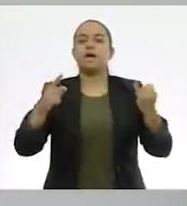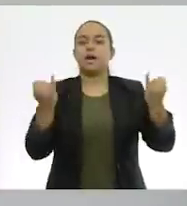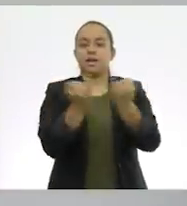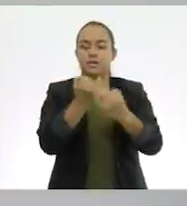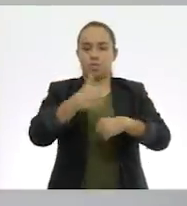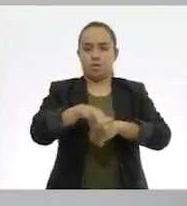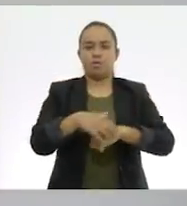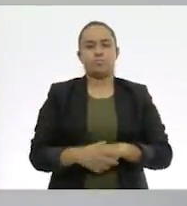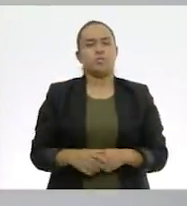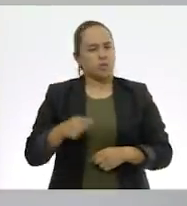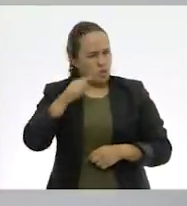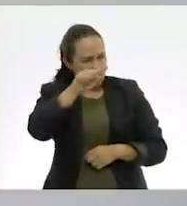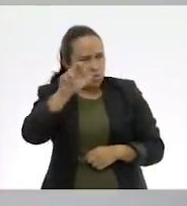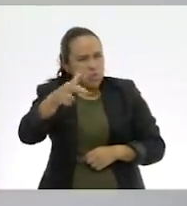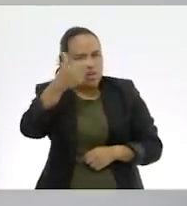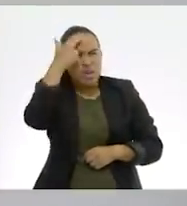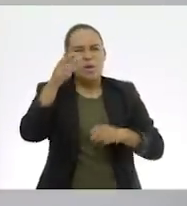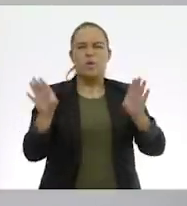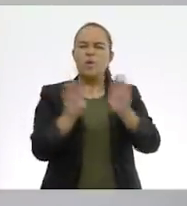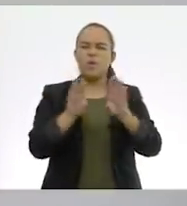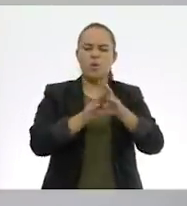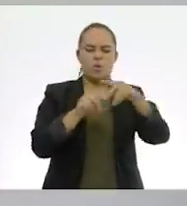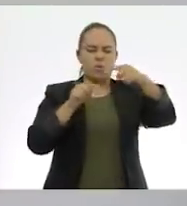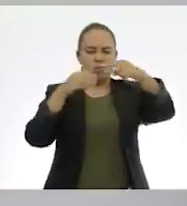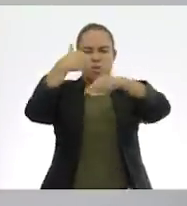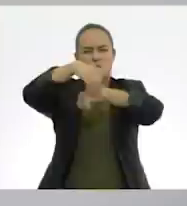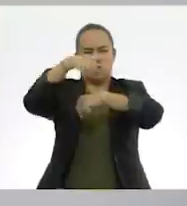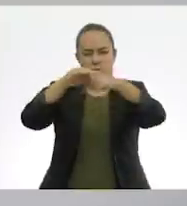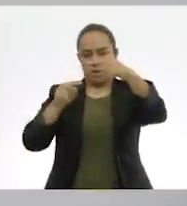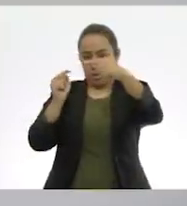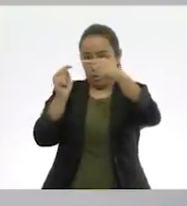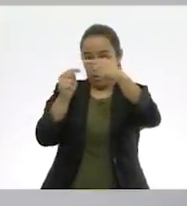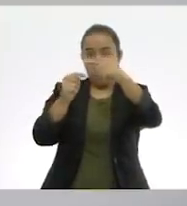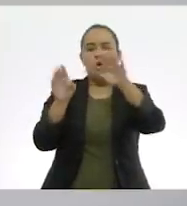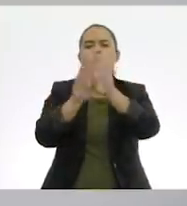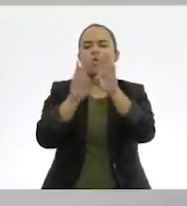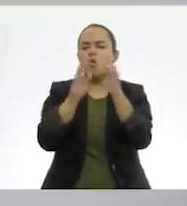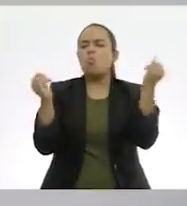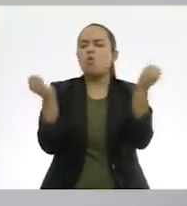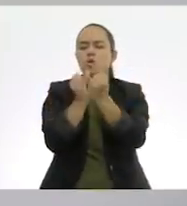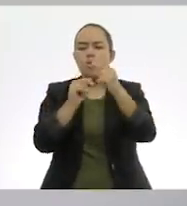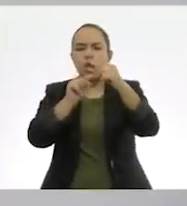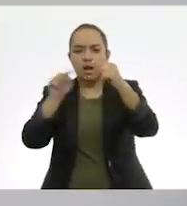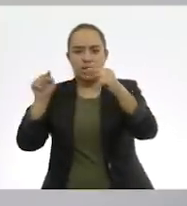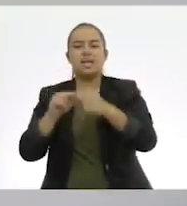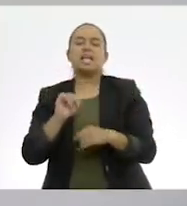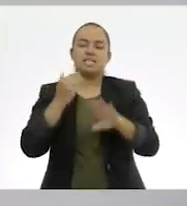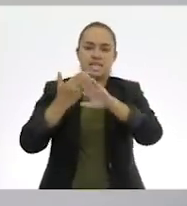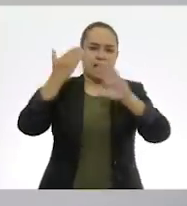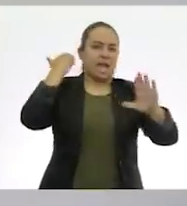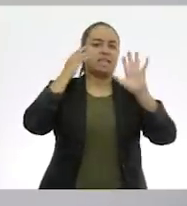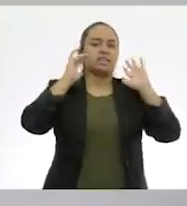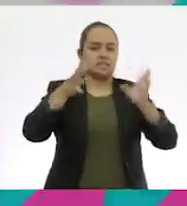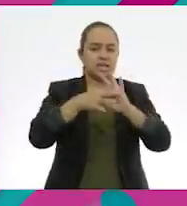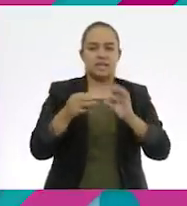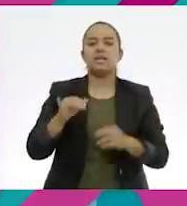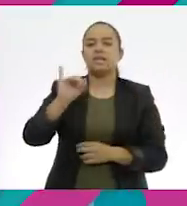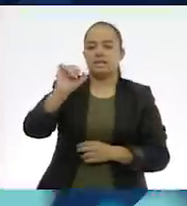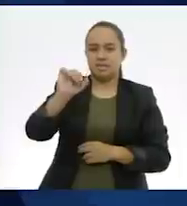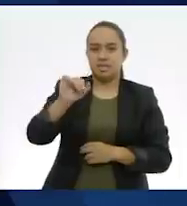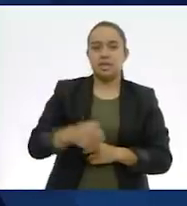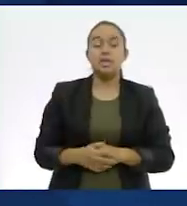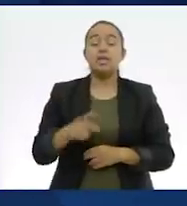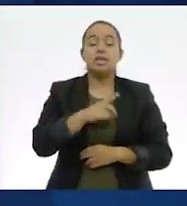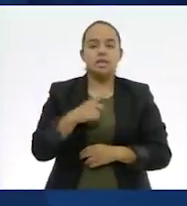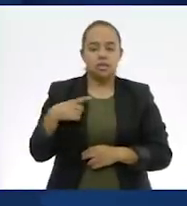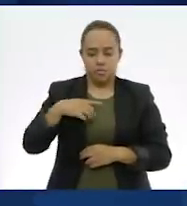¿Recuerdan cómo le hacíamos para igualar los denominadores? Sí. Ese es uno de los conceptos que vimos. Así es. Tenemos